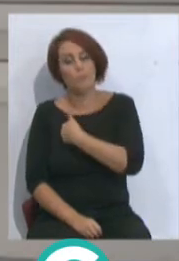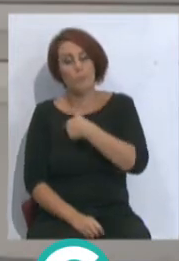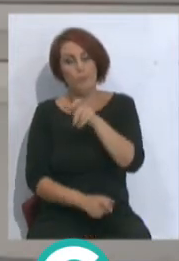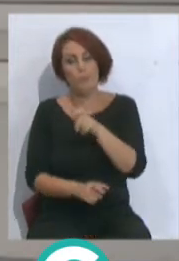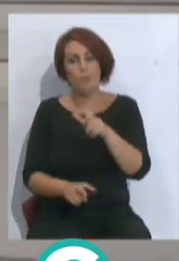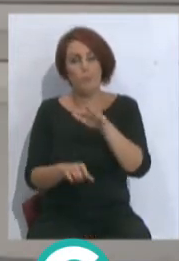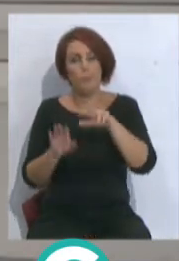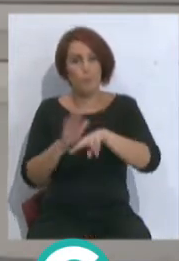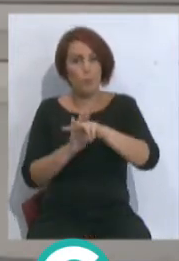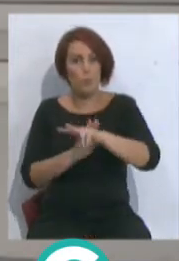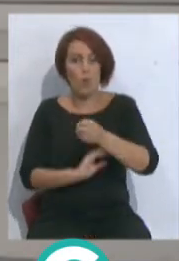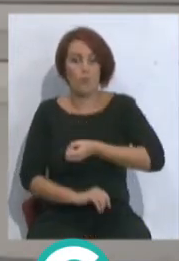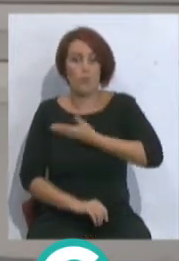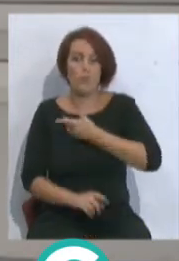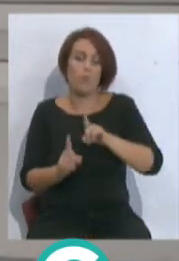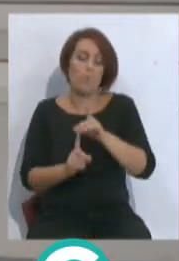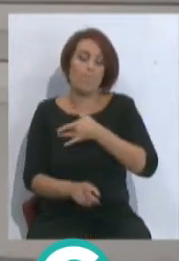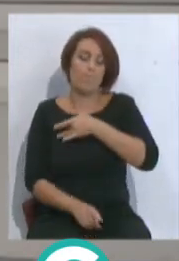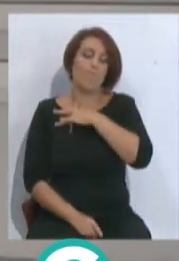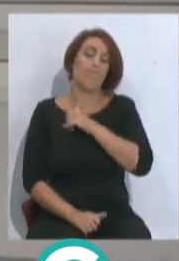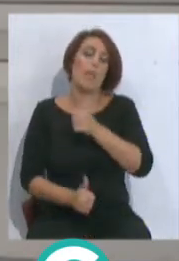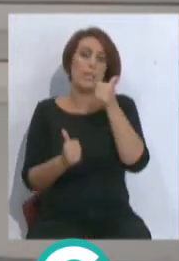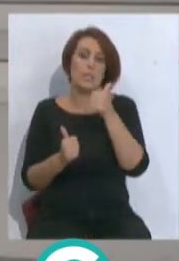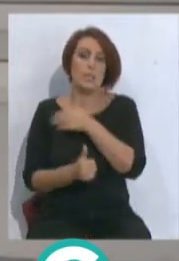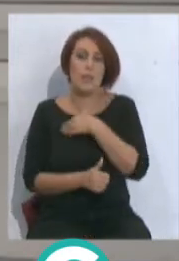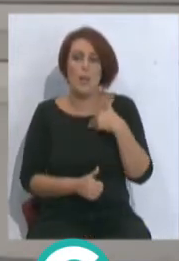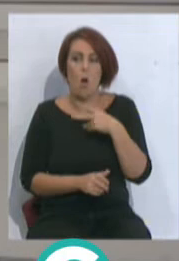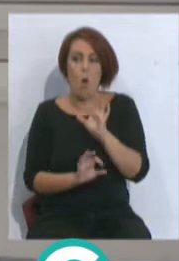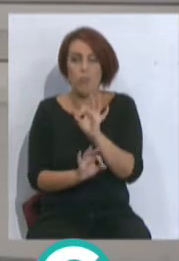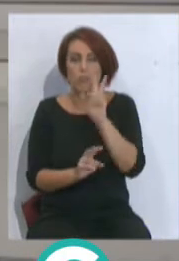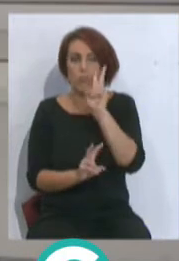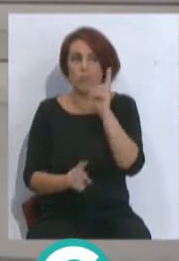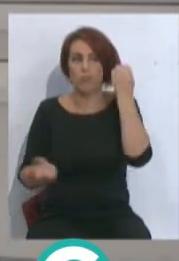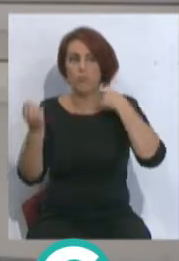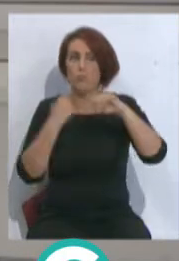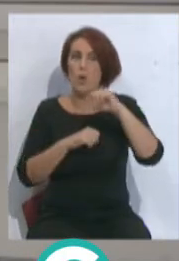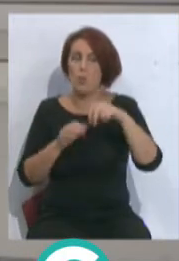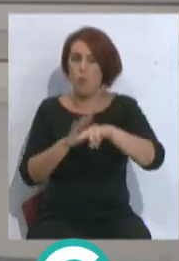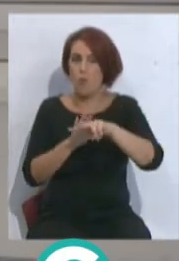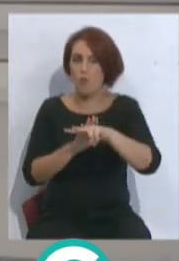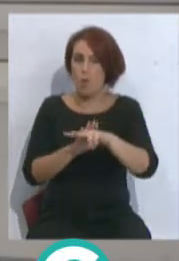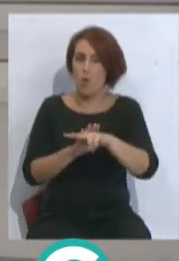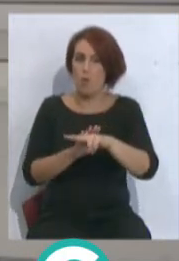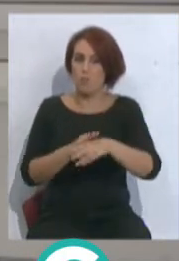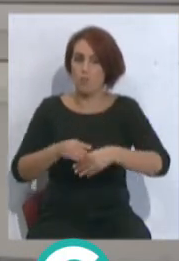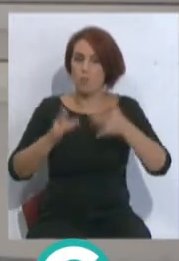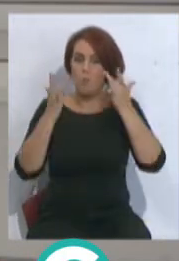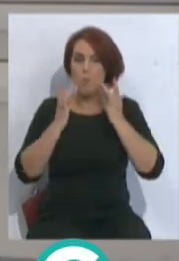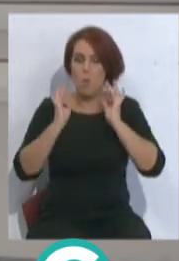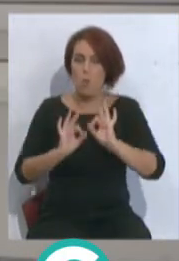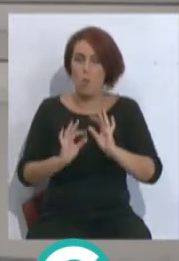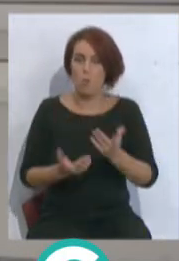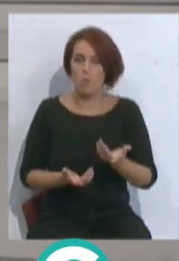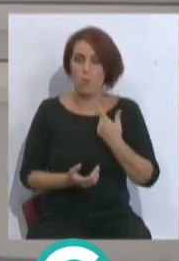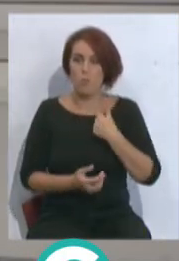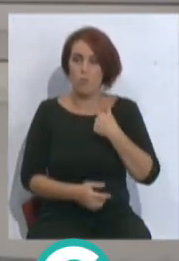aficionados al fútbol que son más románticos, que quieren jugar o ver un espectáculo futbolístico. Pero yo soy